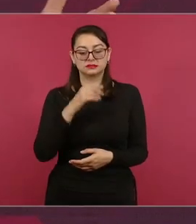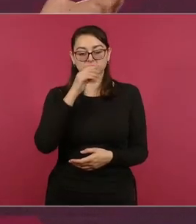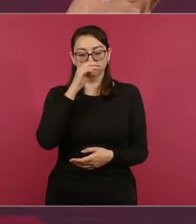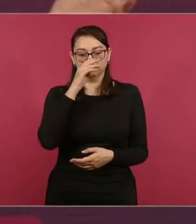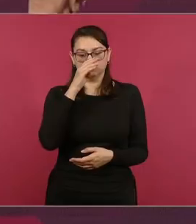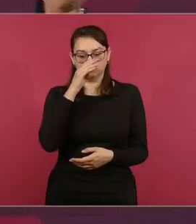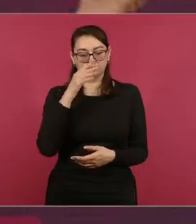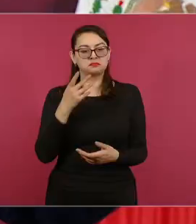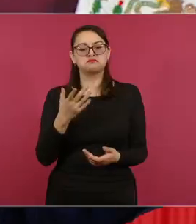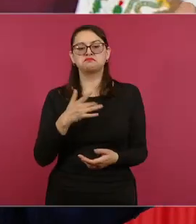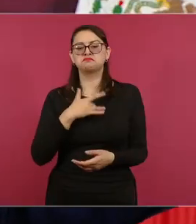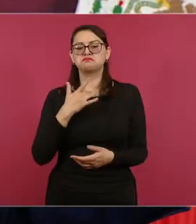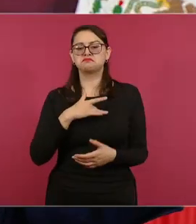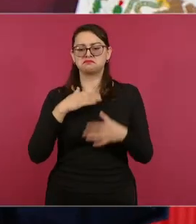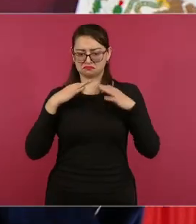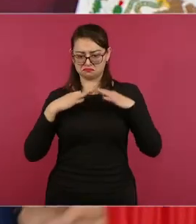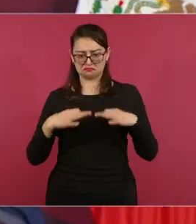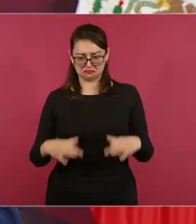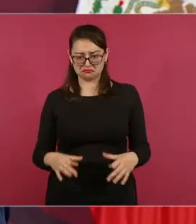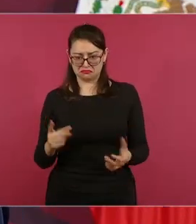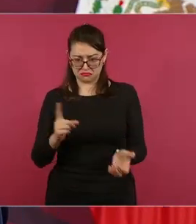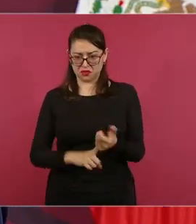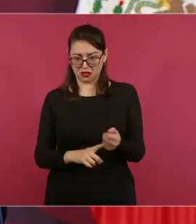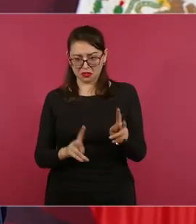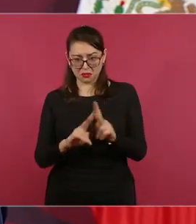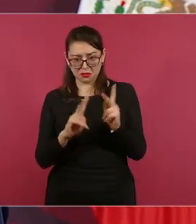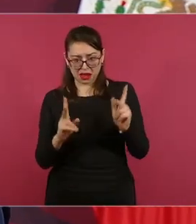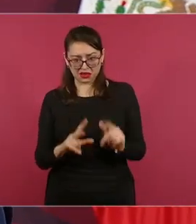¿Cómo va a estar tranquila con su conciencia?